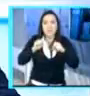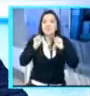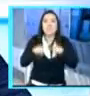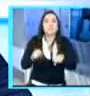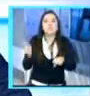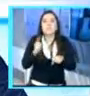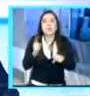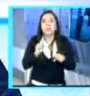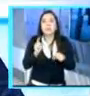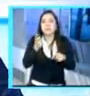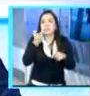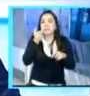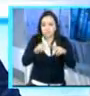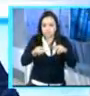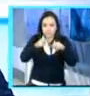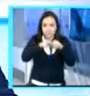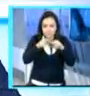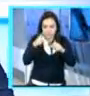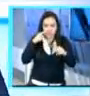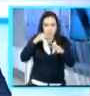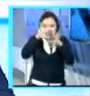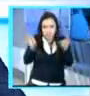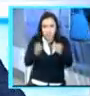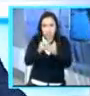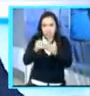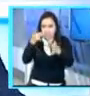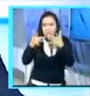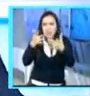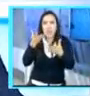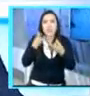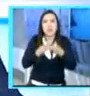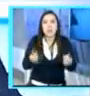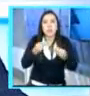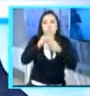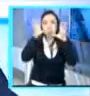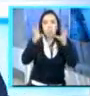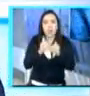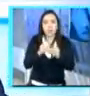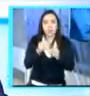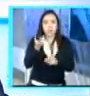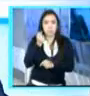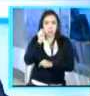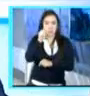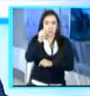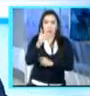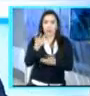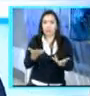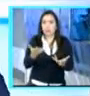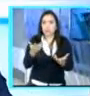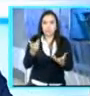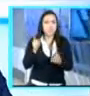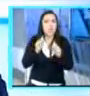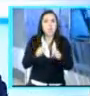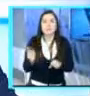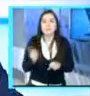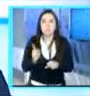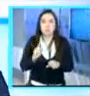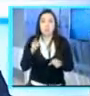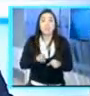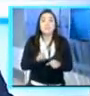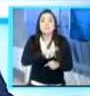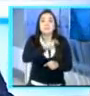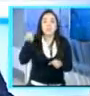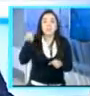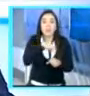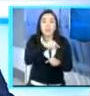presupuesto general de la nación en Guatemala, en base a las promesas políticas primero y sin ninguna referencia a los ingresos fiscales. Pero eso